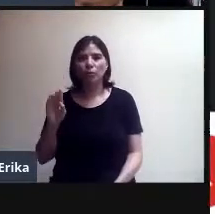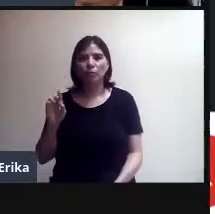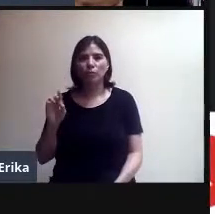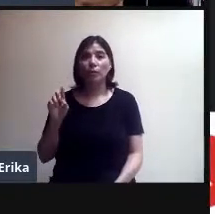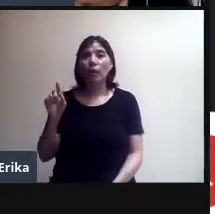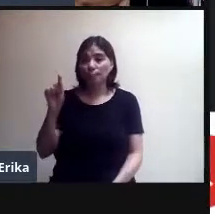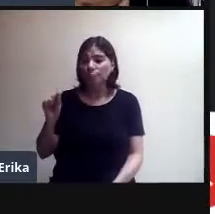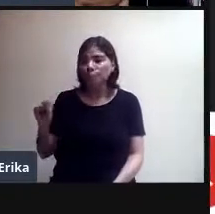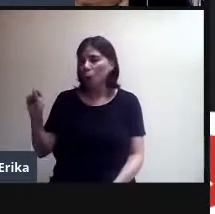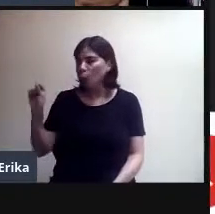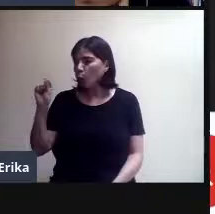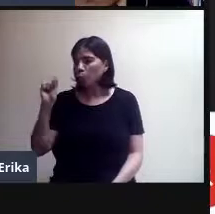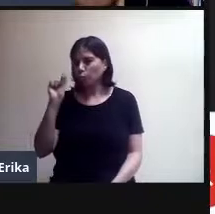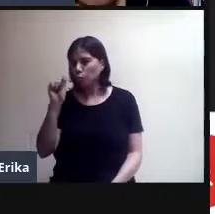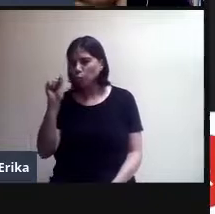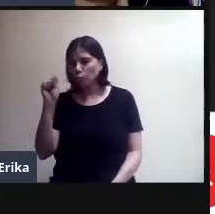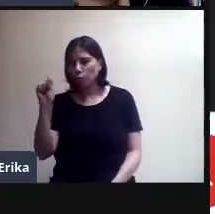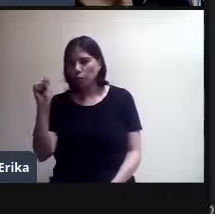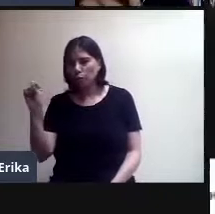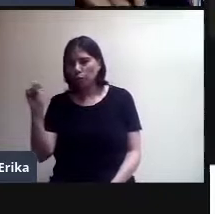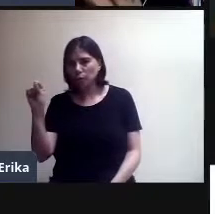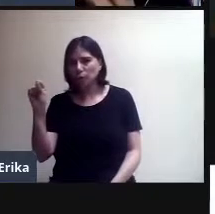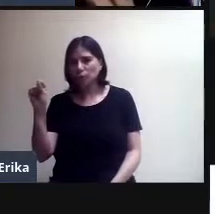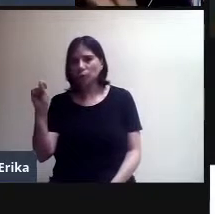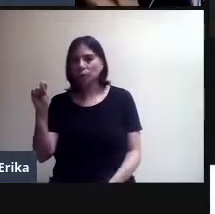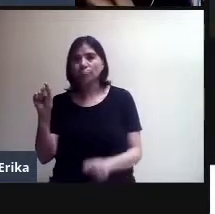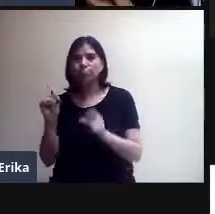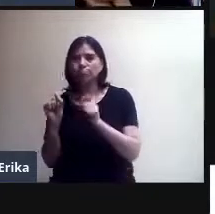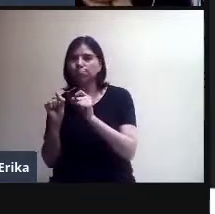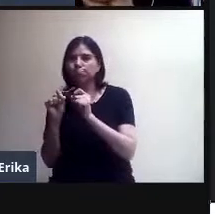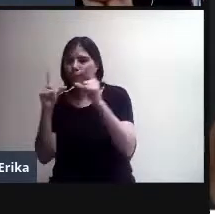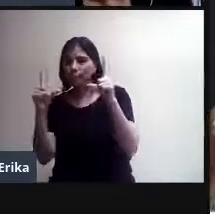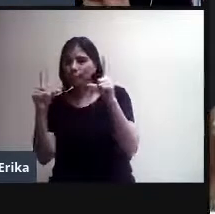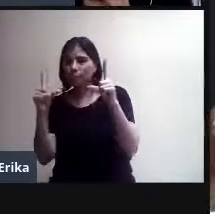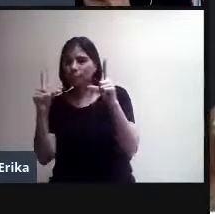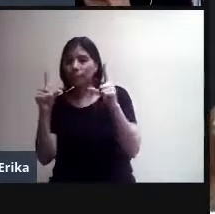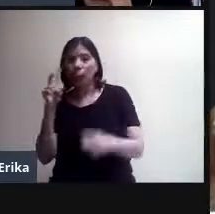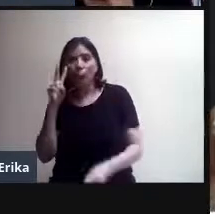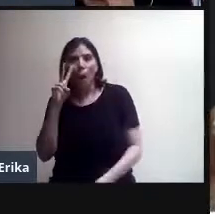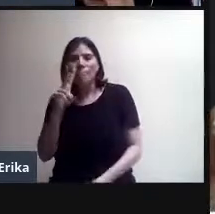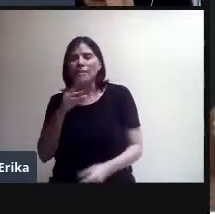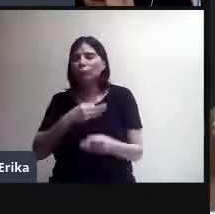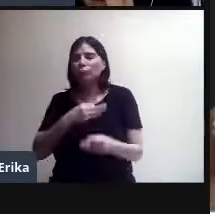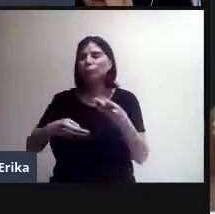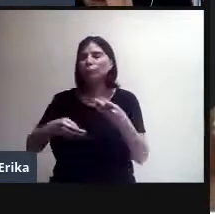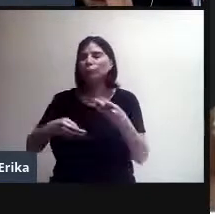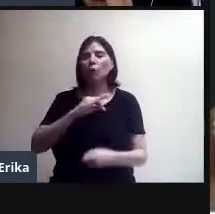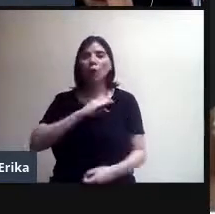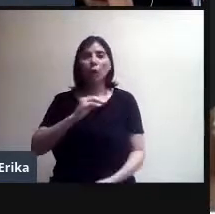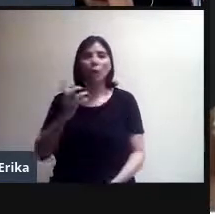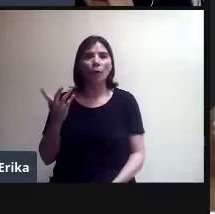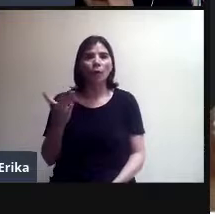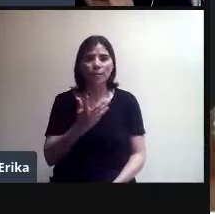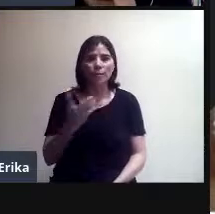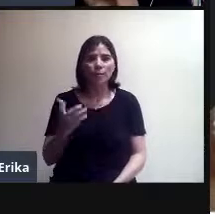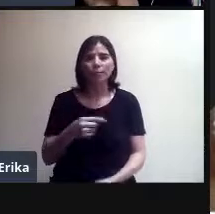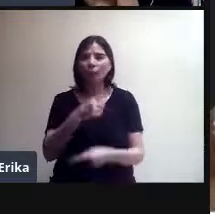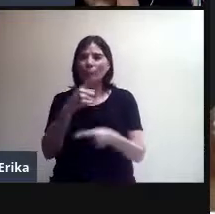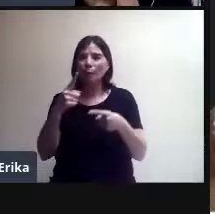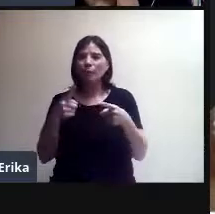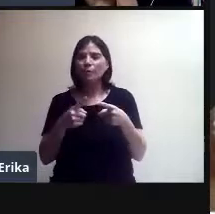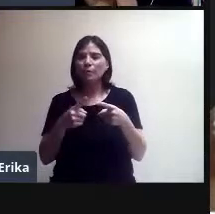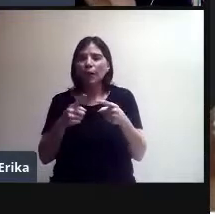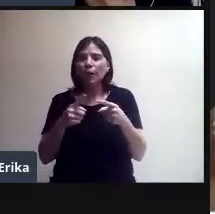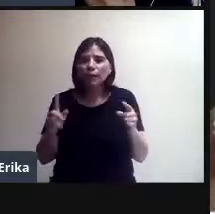que están aquí. Le doy clic y observen todo lo que puedo hacer. Y la primera opción es grabar la reunión.